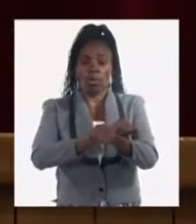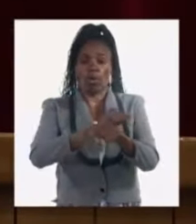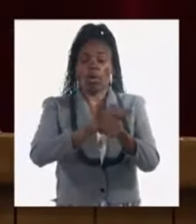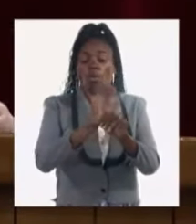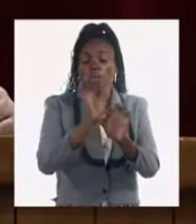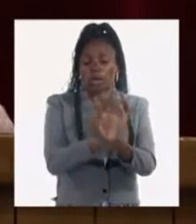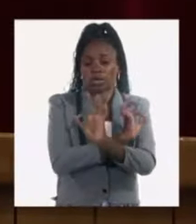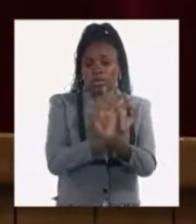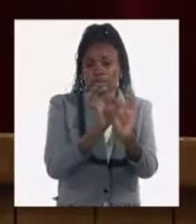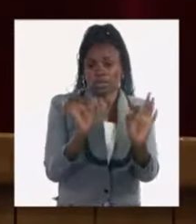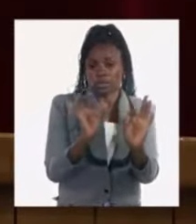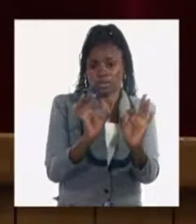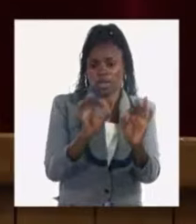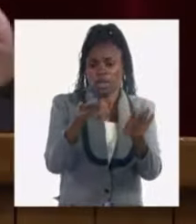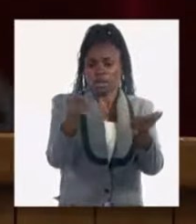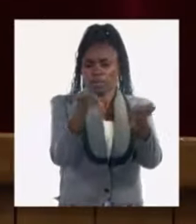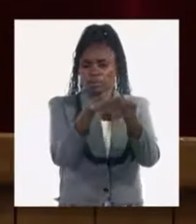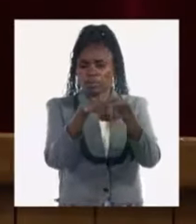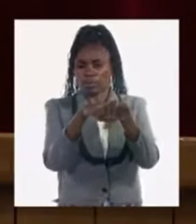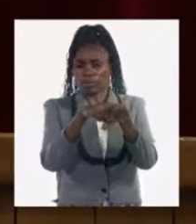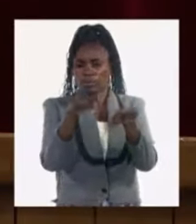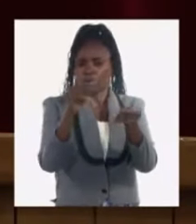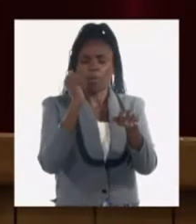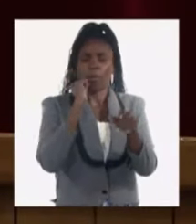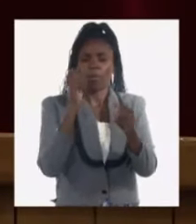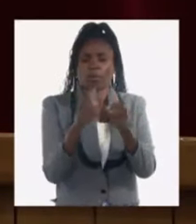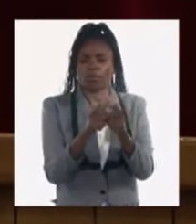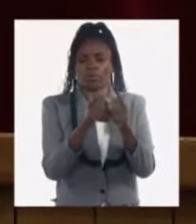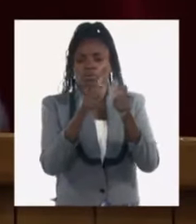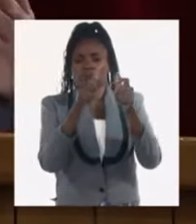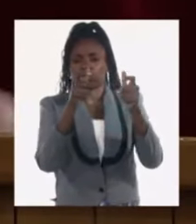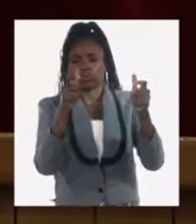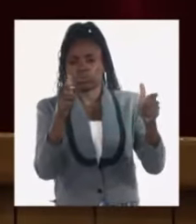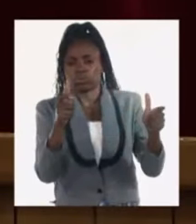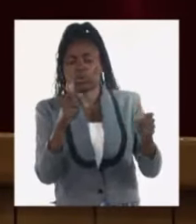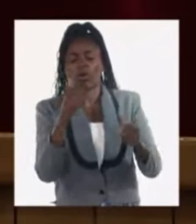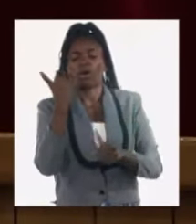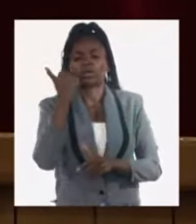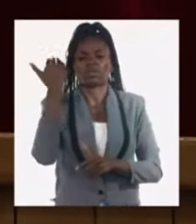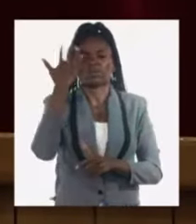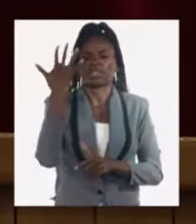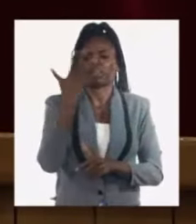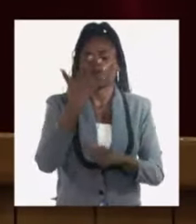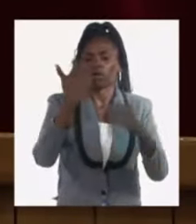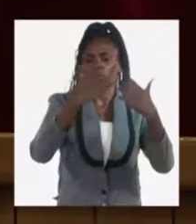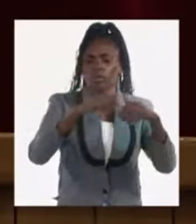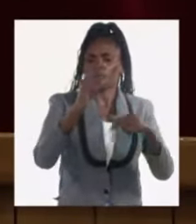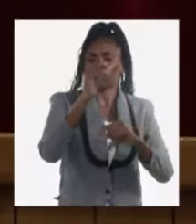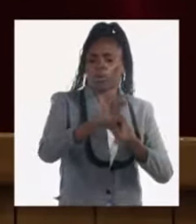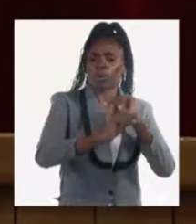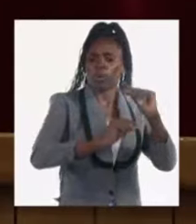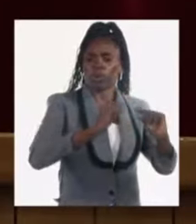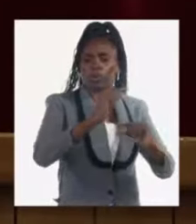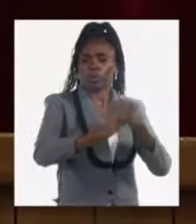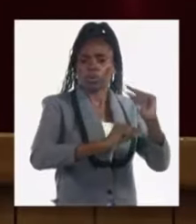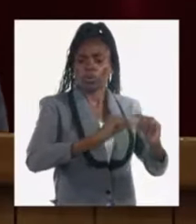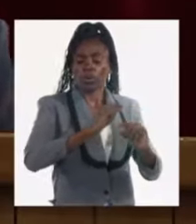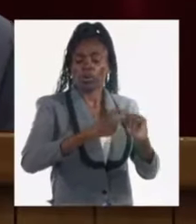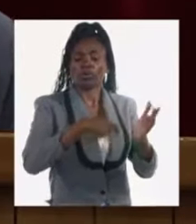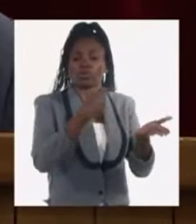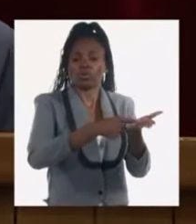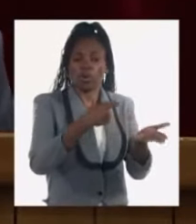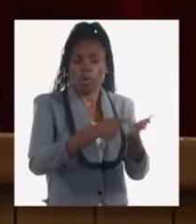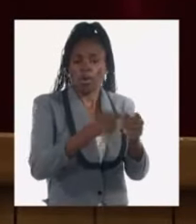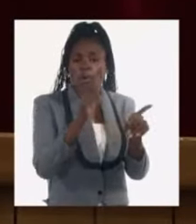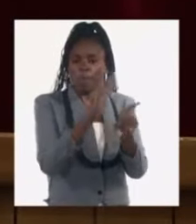limpieza por supuesto esto tiene una escala esto va incrementando la capacidad de producción poco a poco pero son nuevas inversiones que se